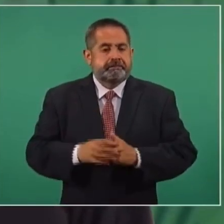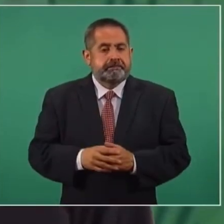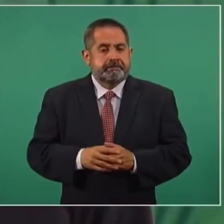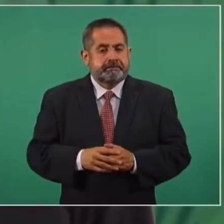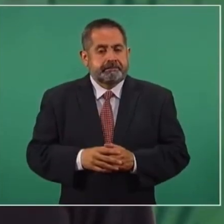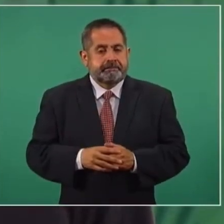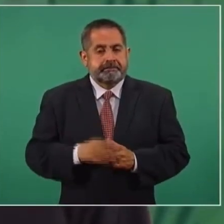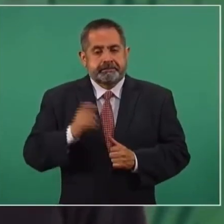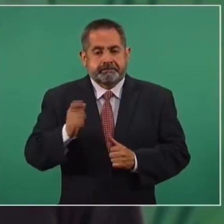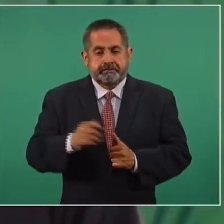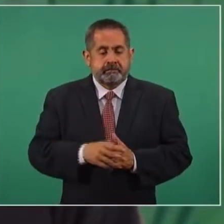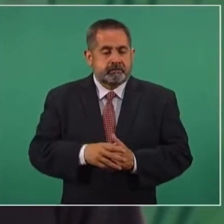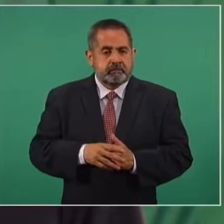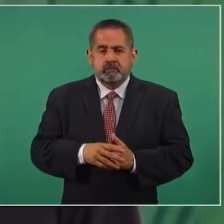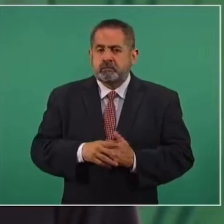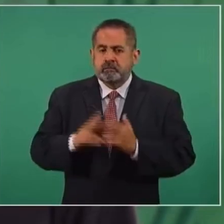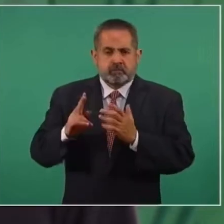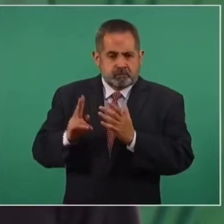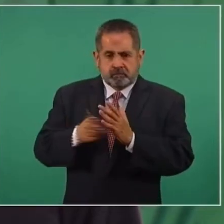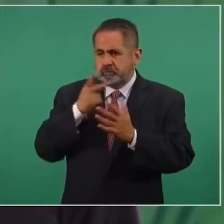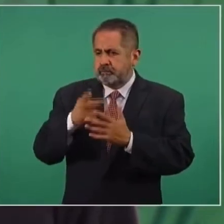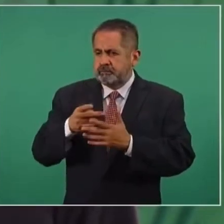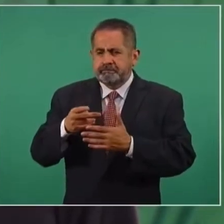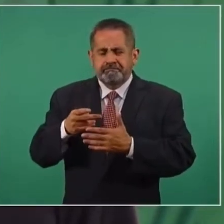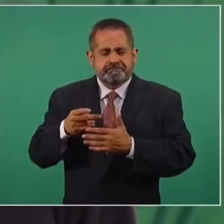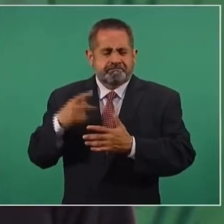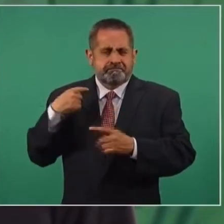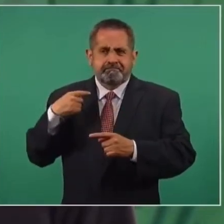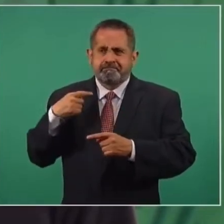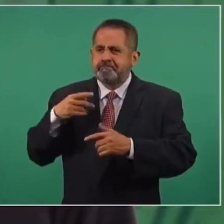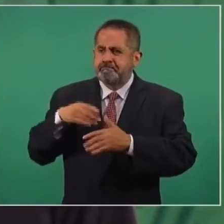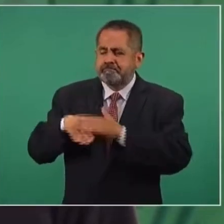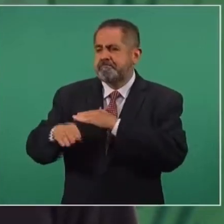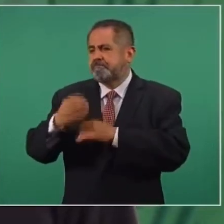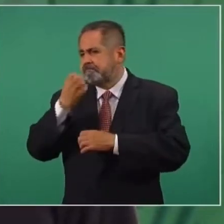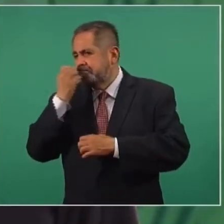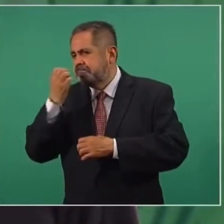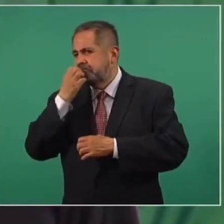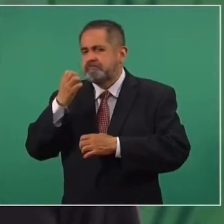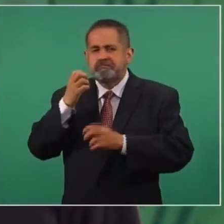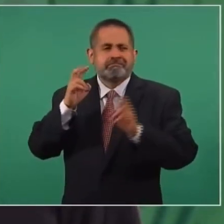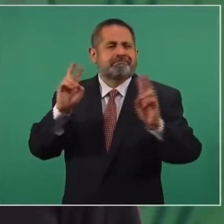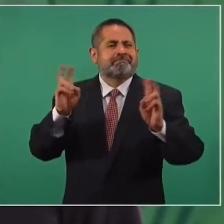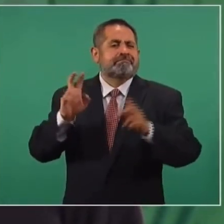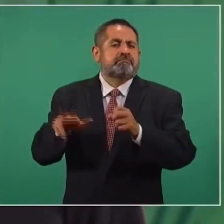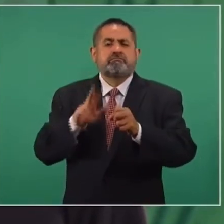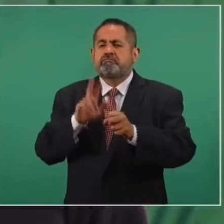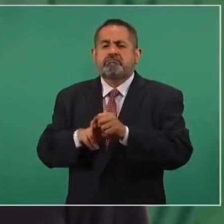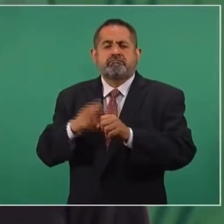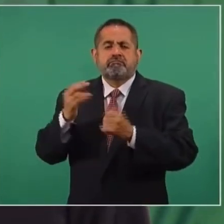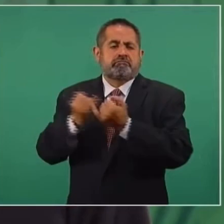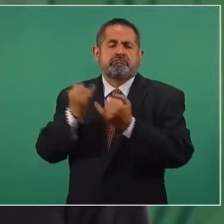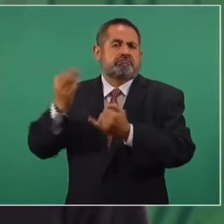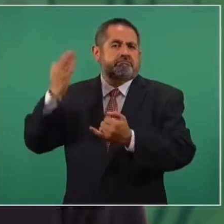regresemos a la normalidad en lo educativo, es